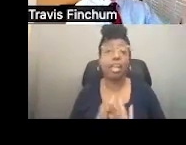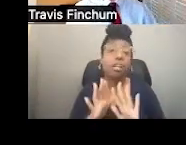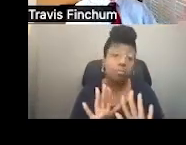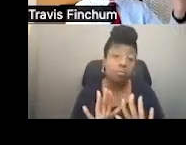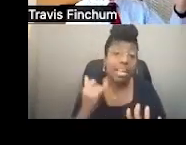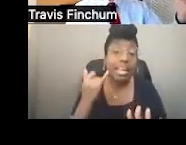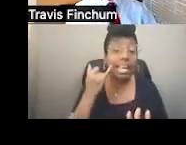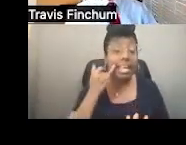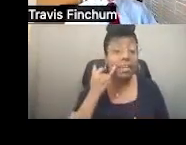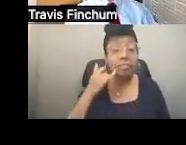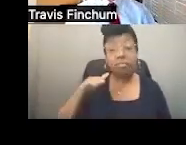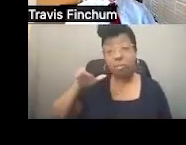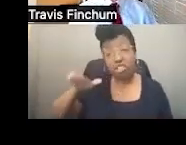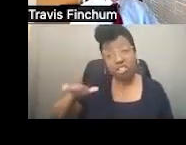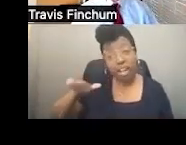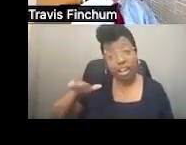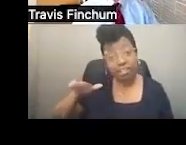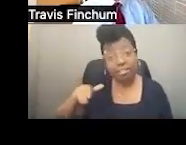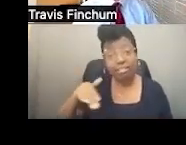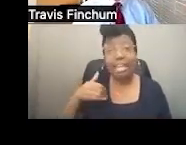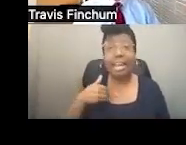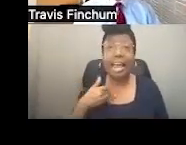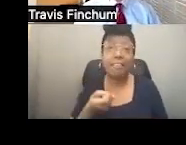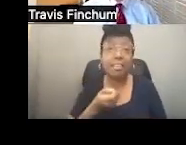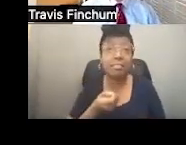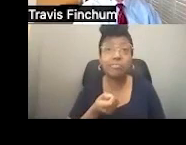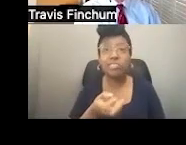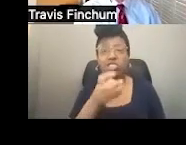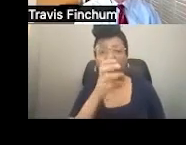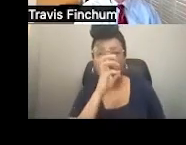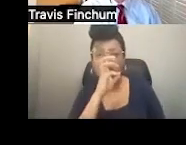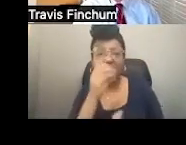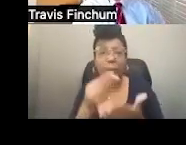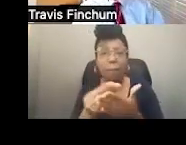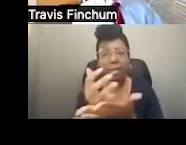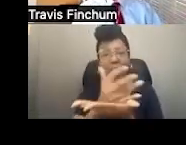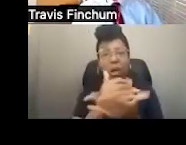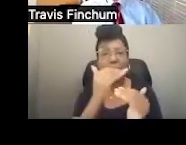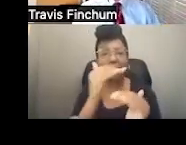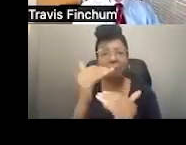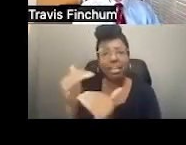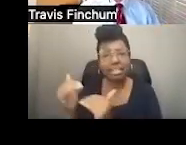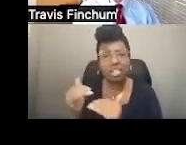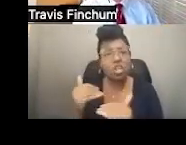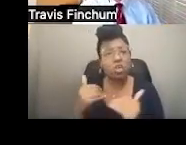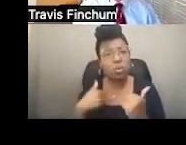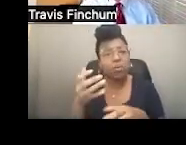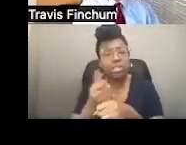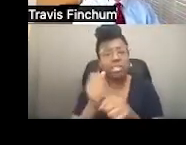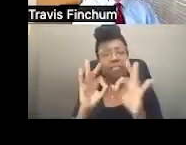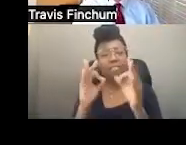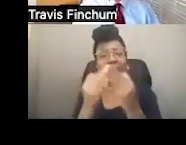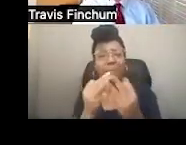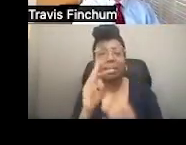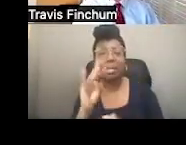debe estar bajo cierto recurso o límites de ingresos para la familia y puede recibir